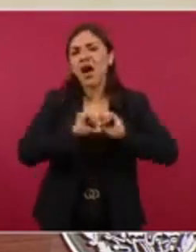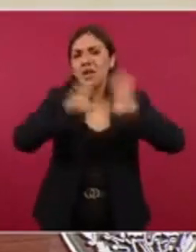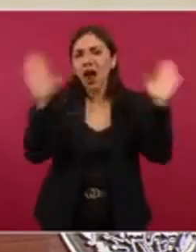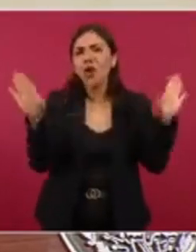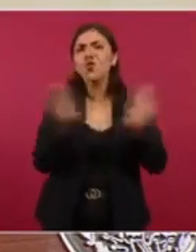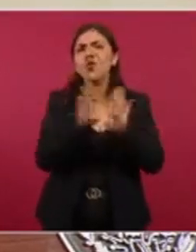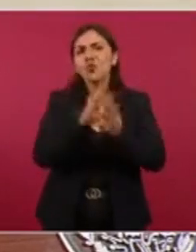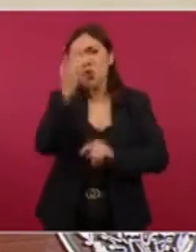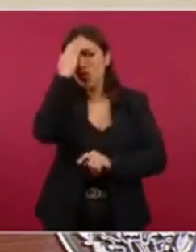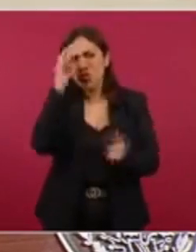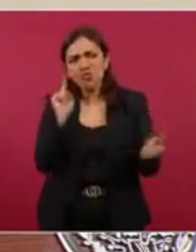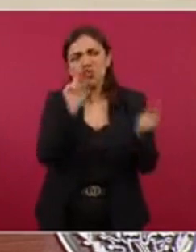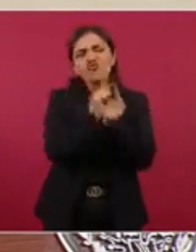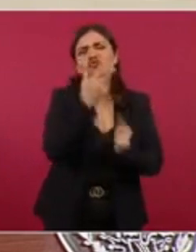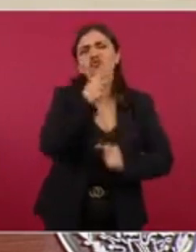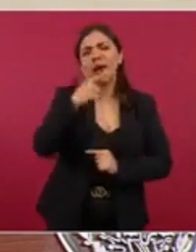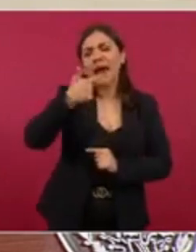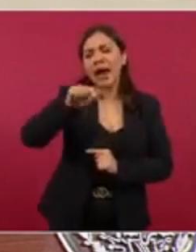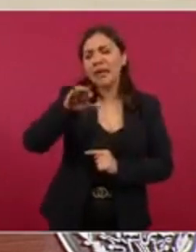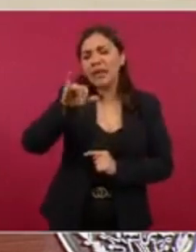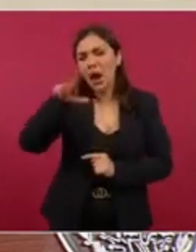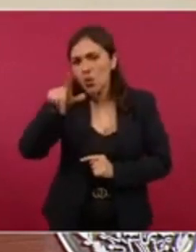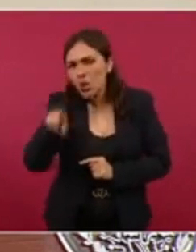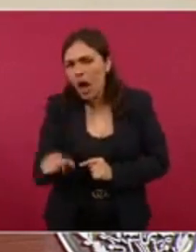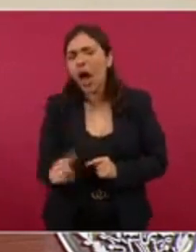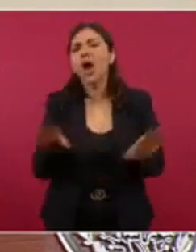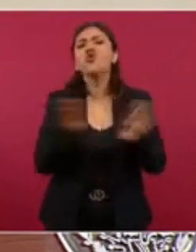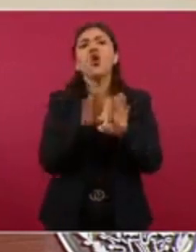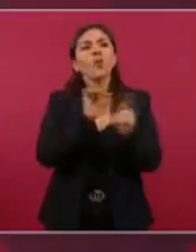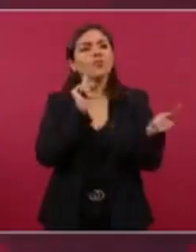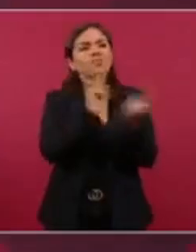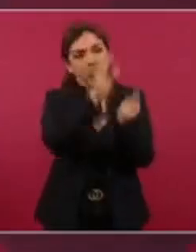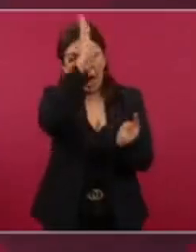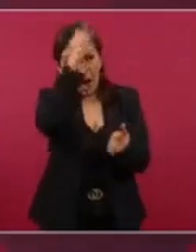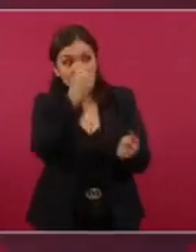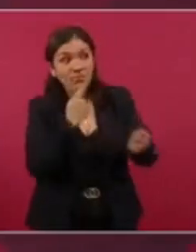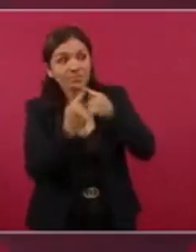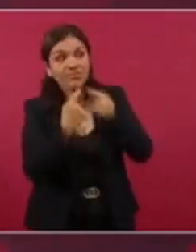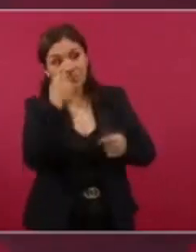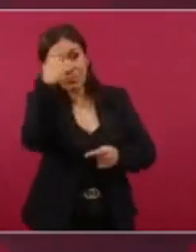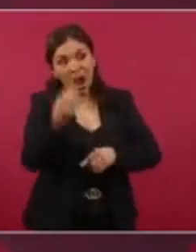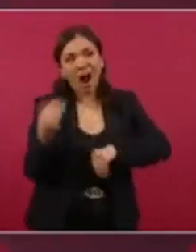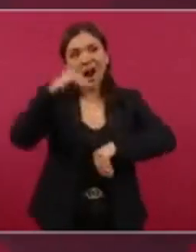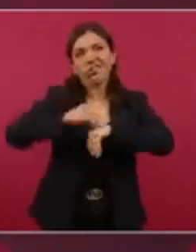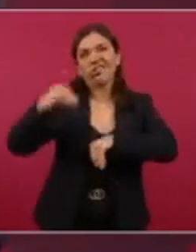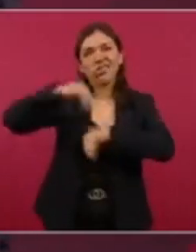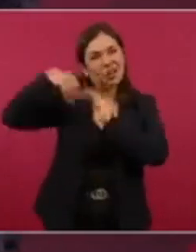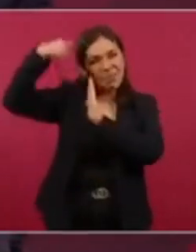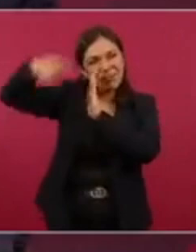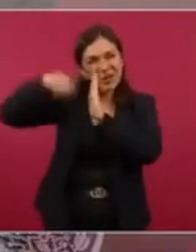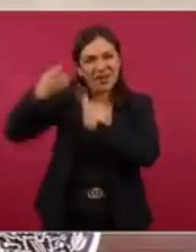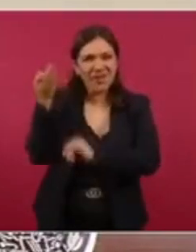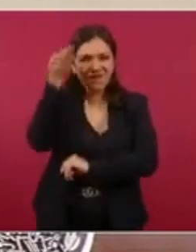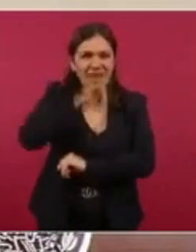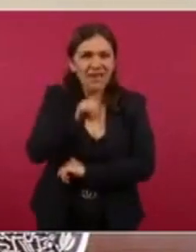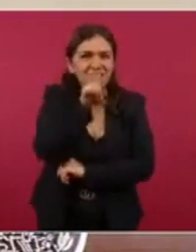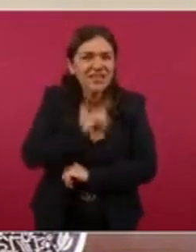acuerdo para el montaje, le faltó decir